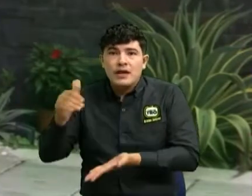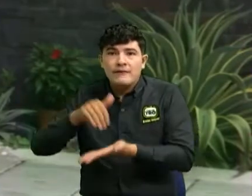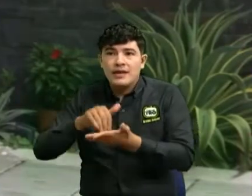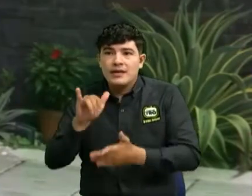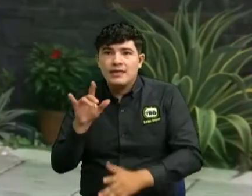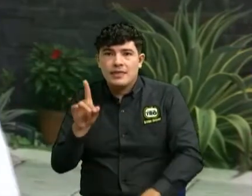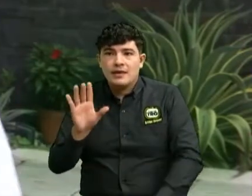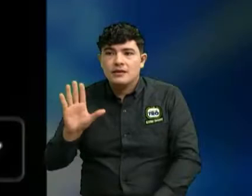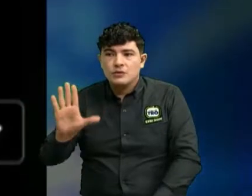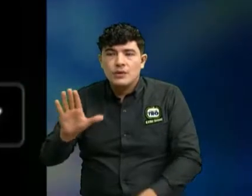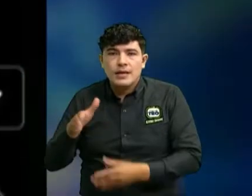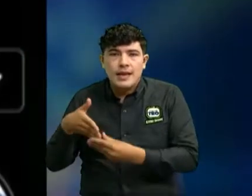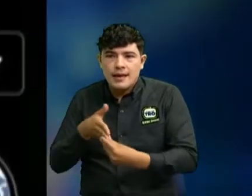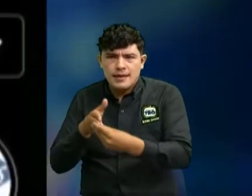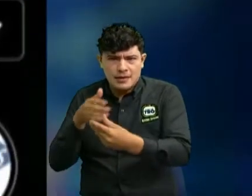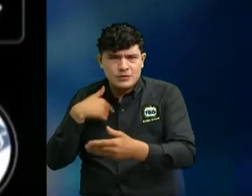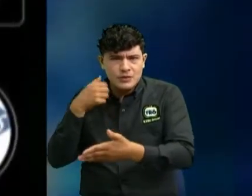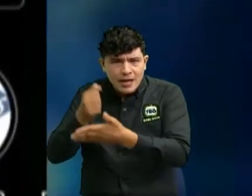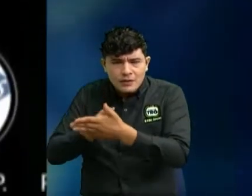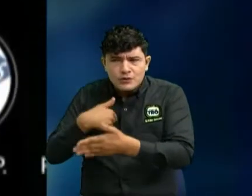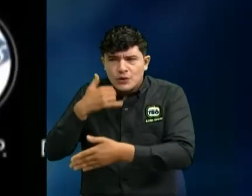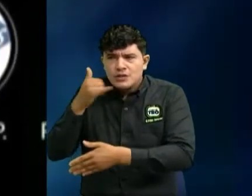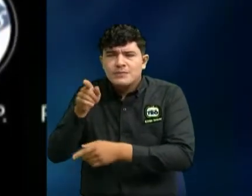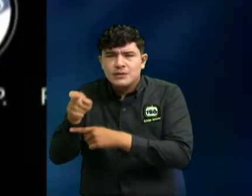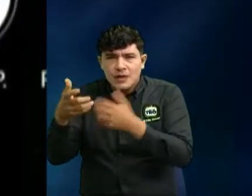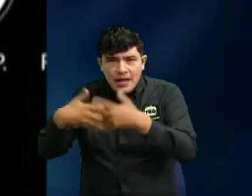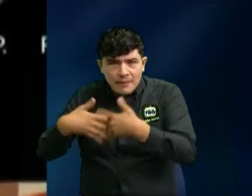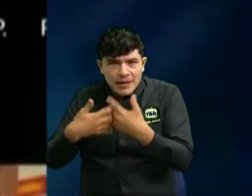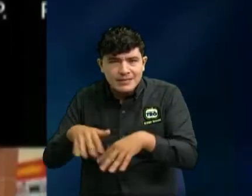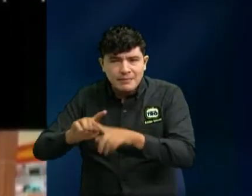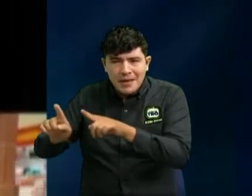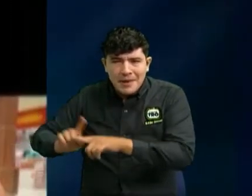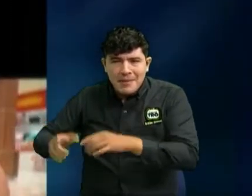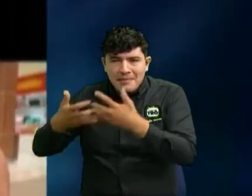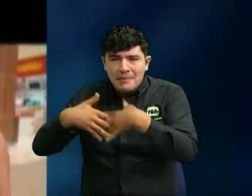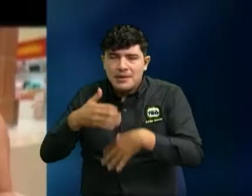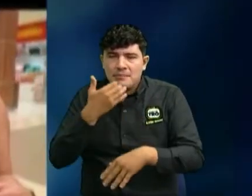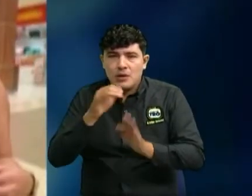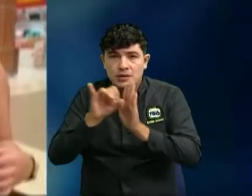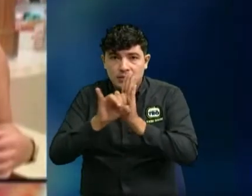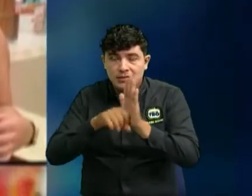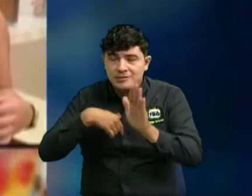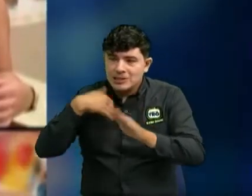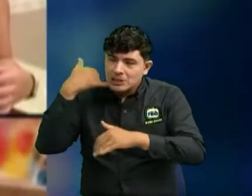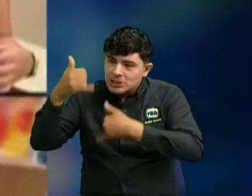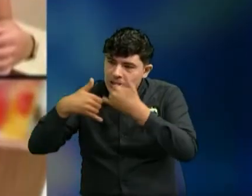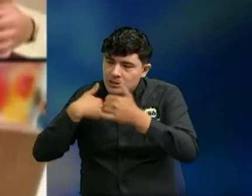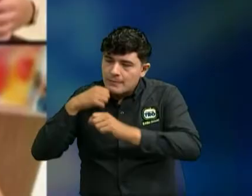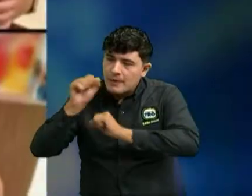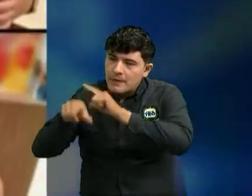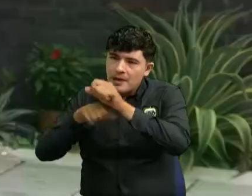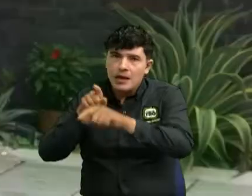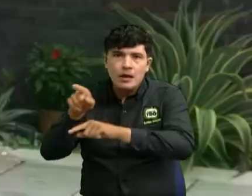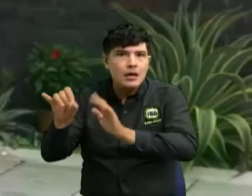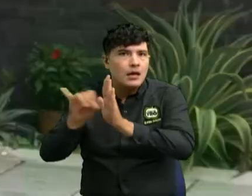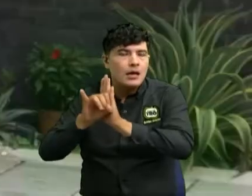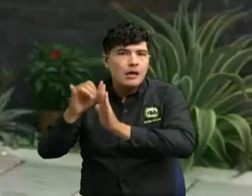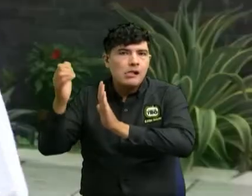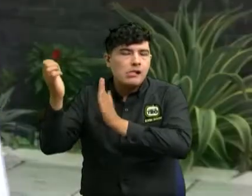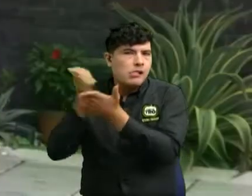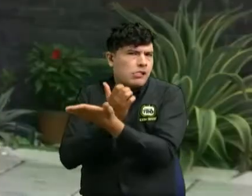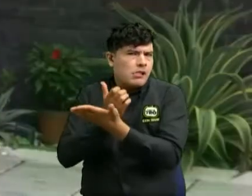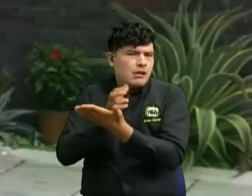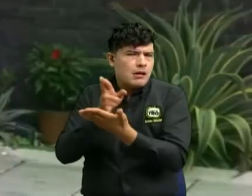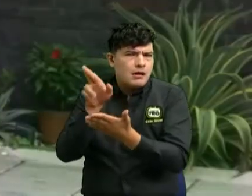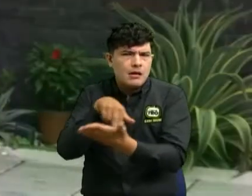rastreo de guía vuelvo a tratar de comunicarme con esta empresa a través de diferentes plataformas como Instagram de Instagram me bloquean mi